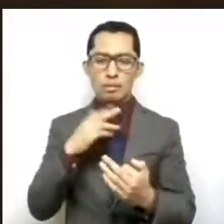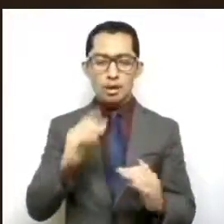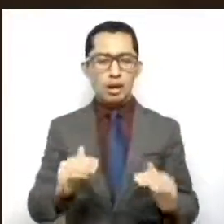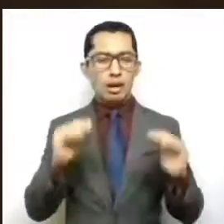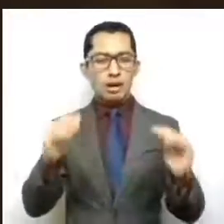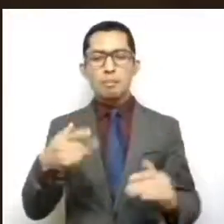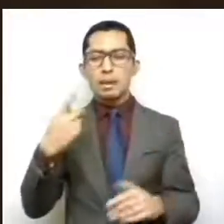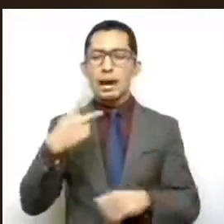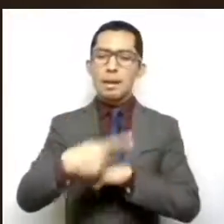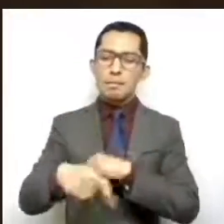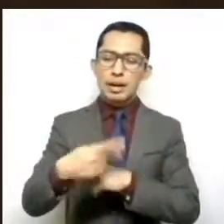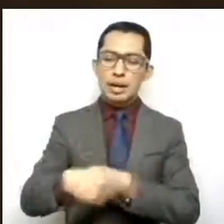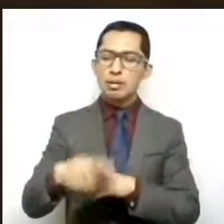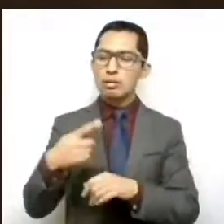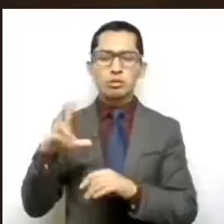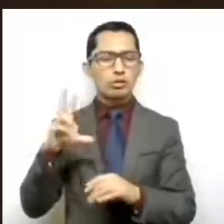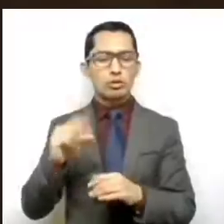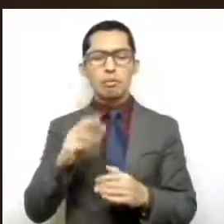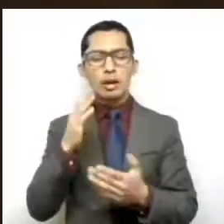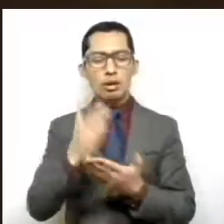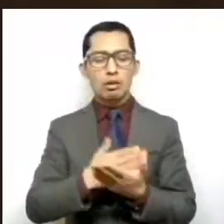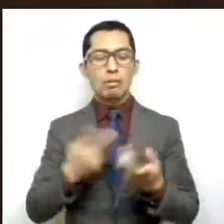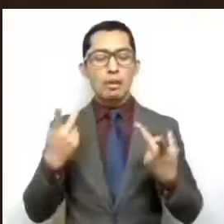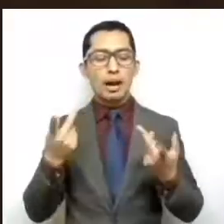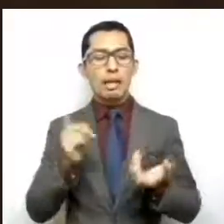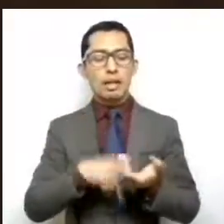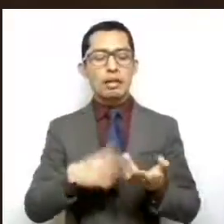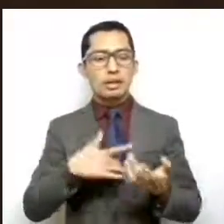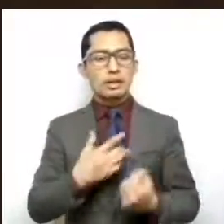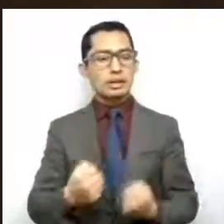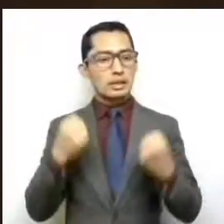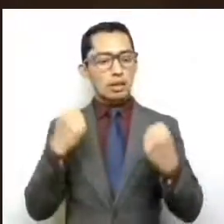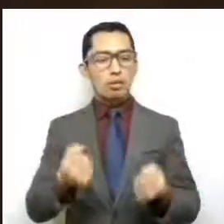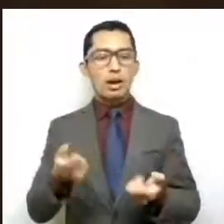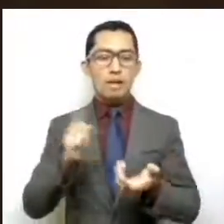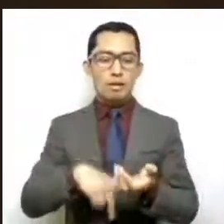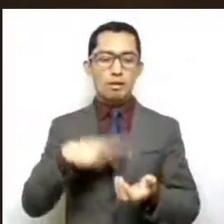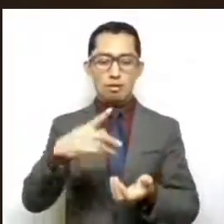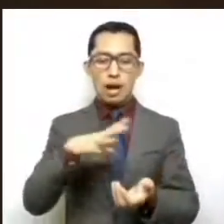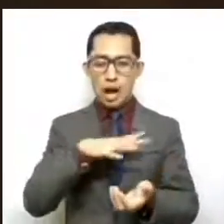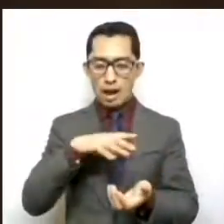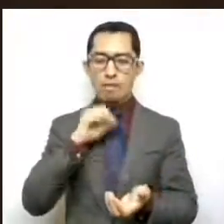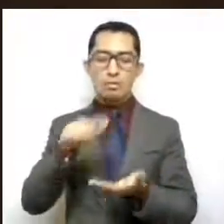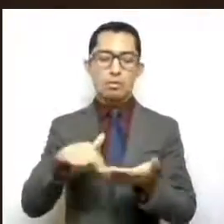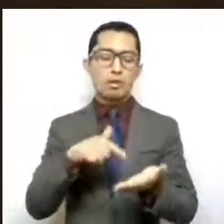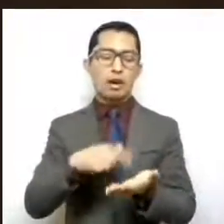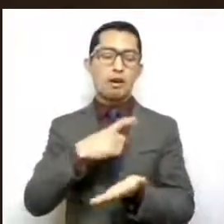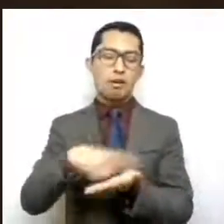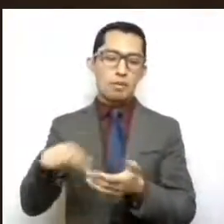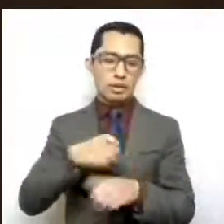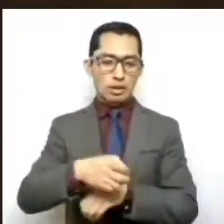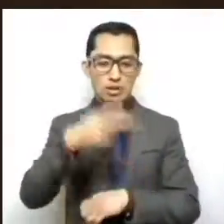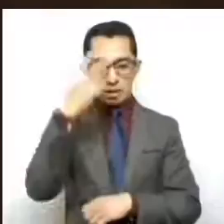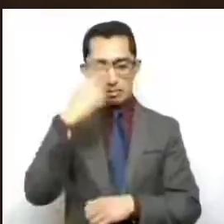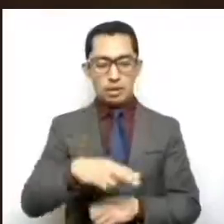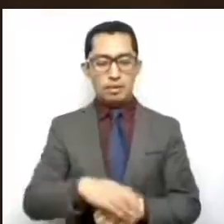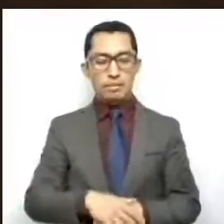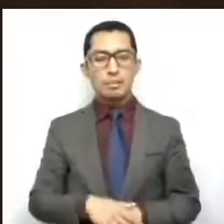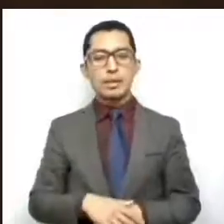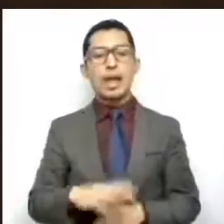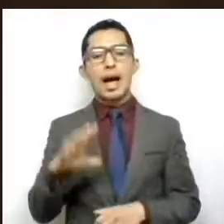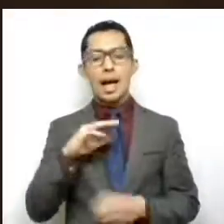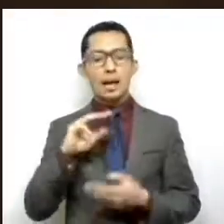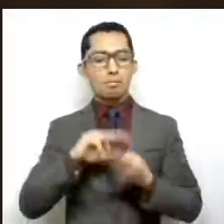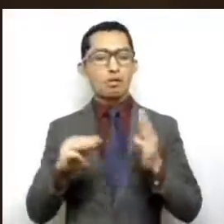riesgos y darle una mayor seguridad de la cadena de consumo mexiquense. Con base a los motivos antes